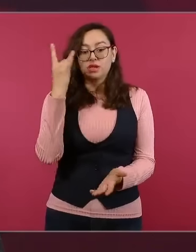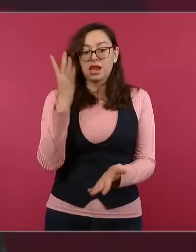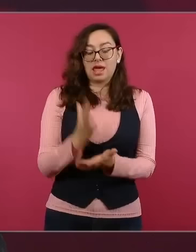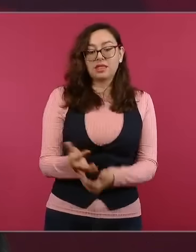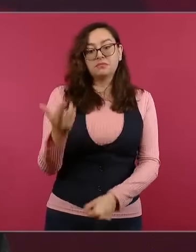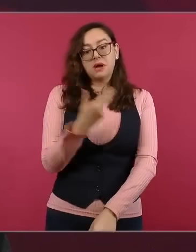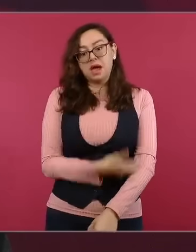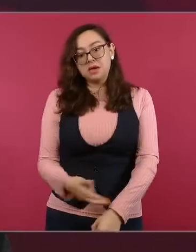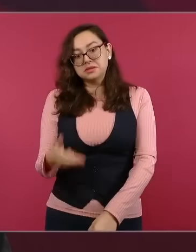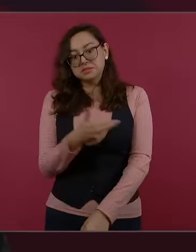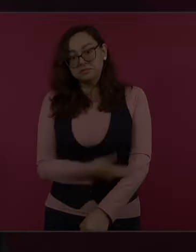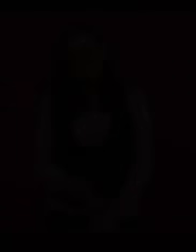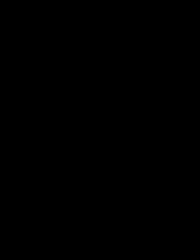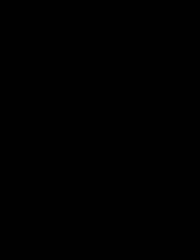migrantes en el exterior.